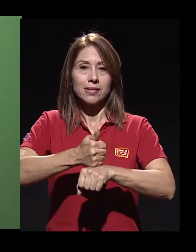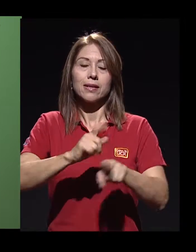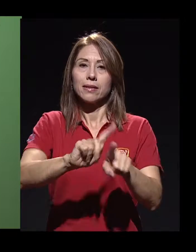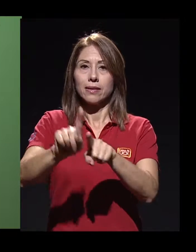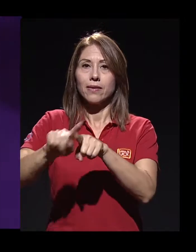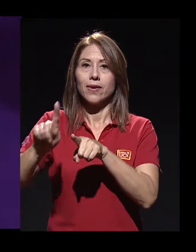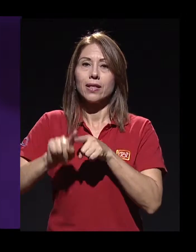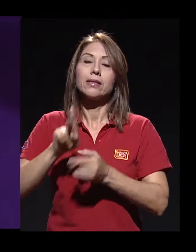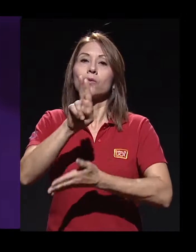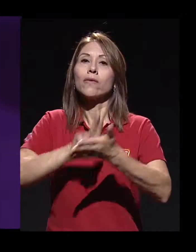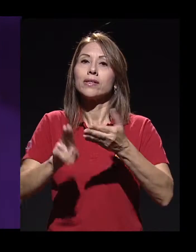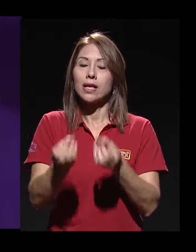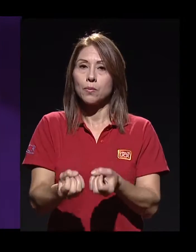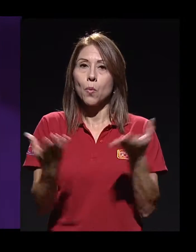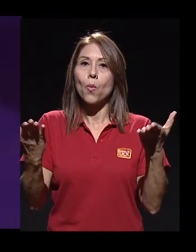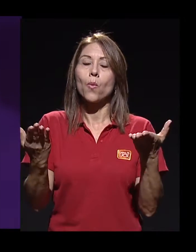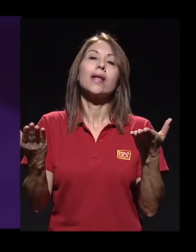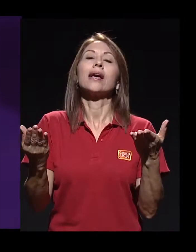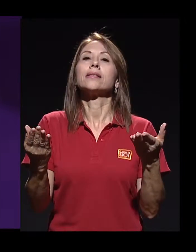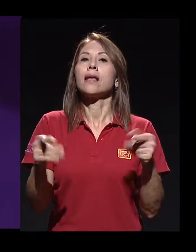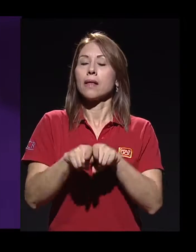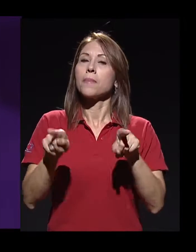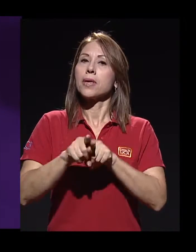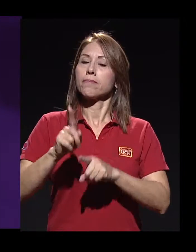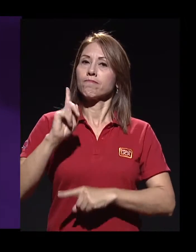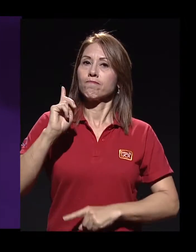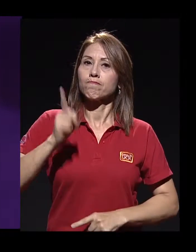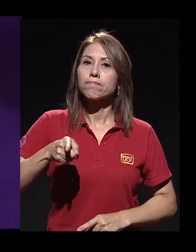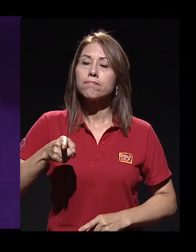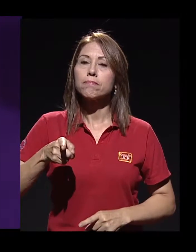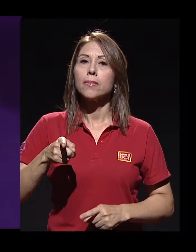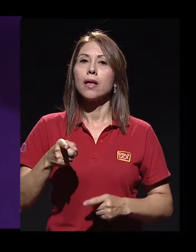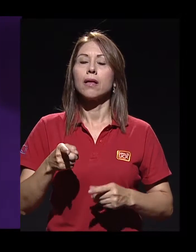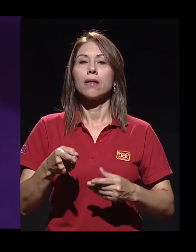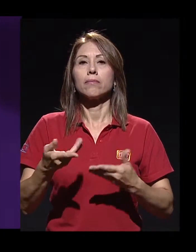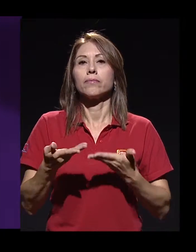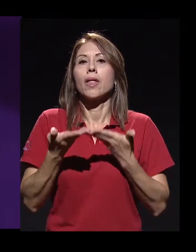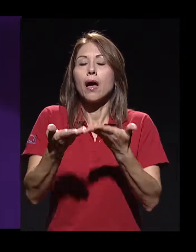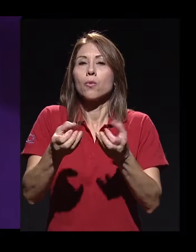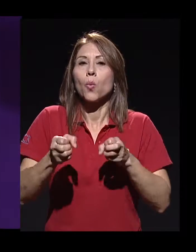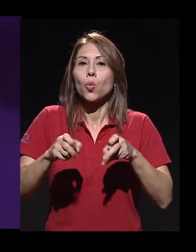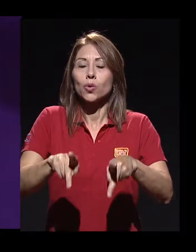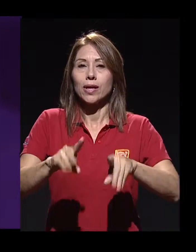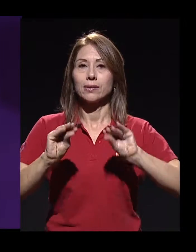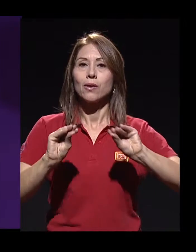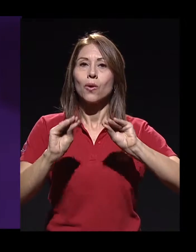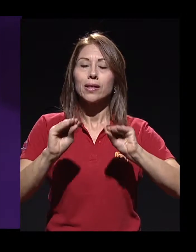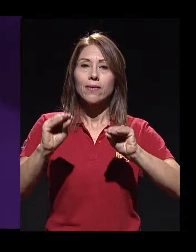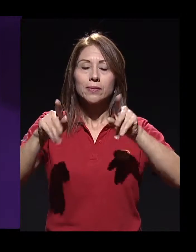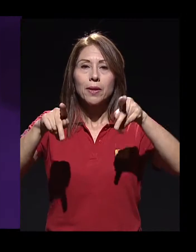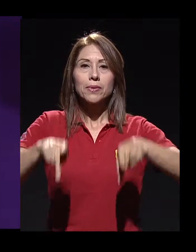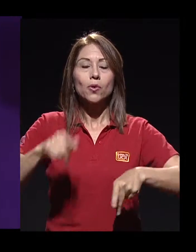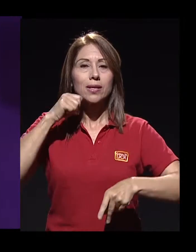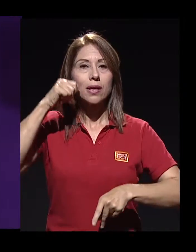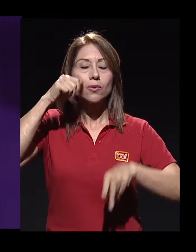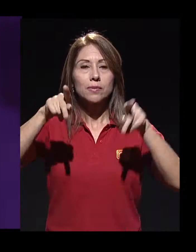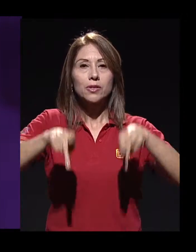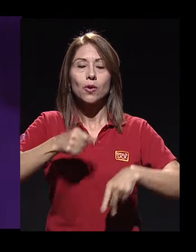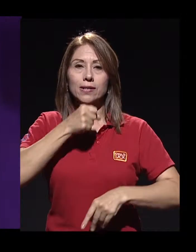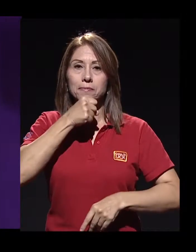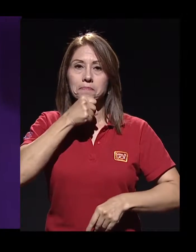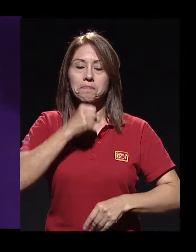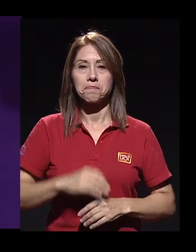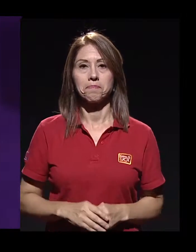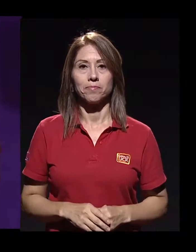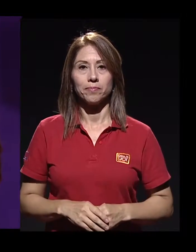universidades públicas también tienen esa obligación de brindar espacios educativos para las poblaciones adultas y adultas